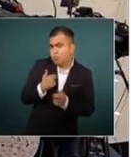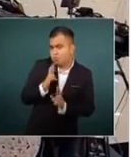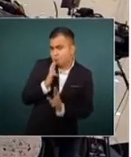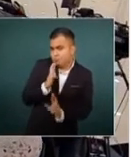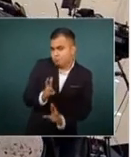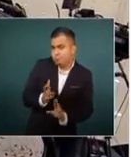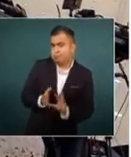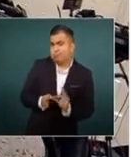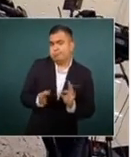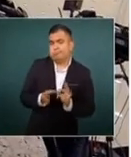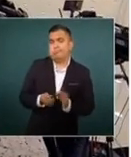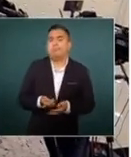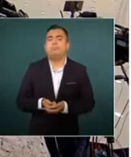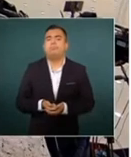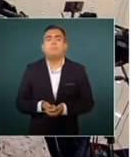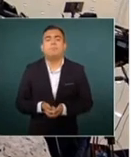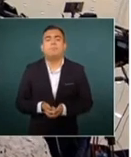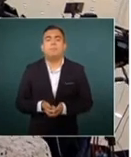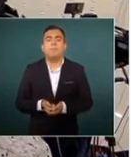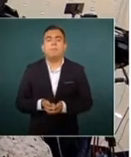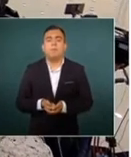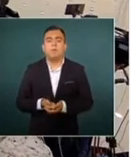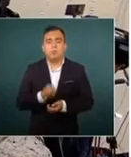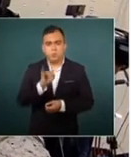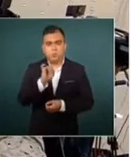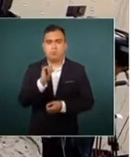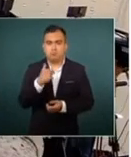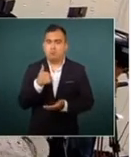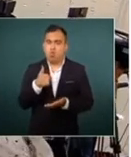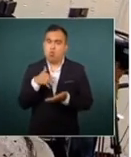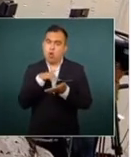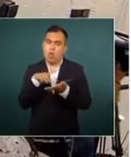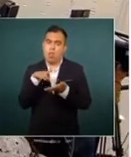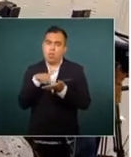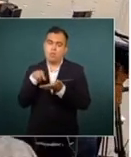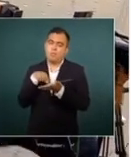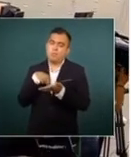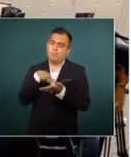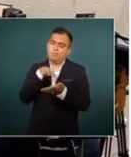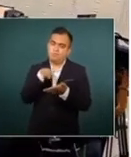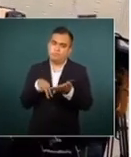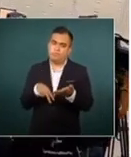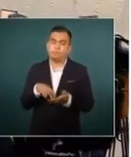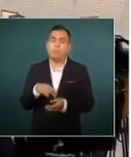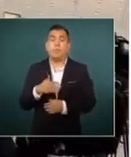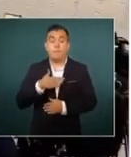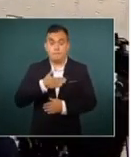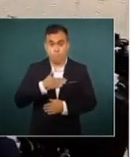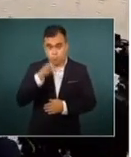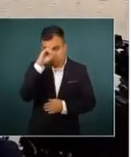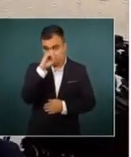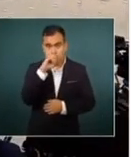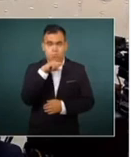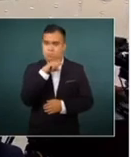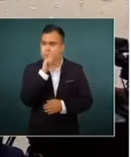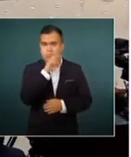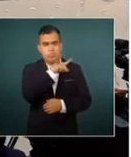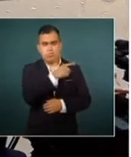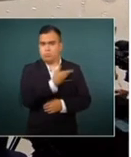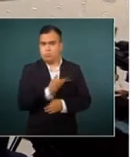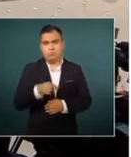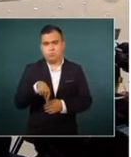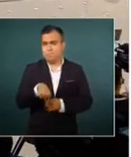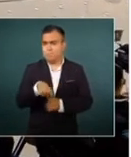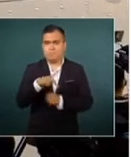ahí está lo malo todos queremos carnicería pero eso no suma en muchos aspectos en este